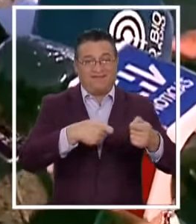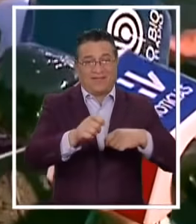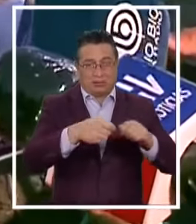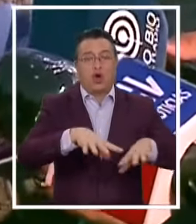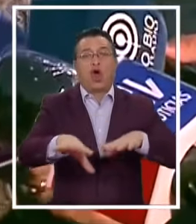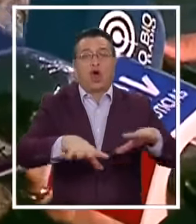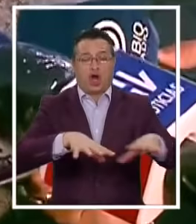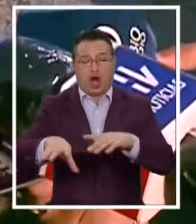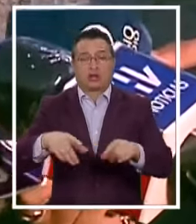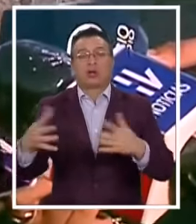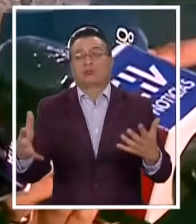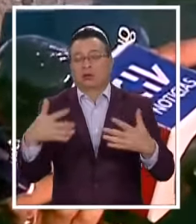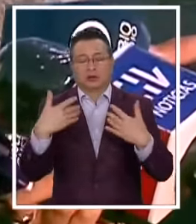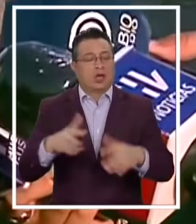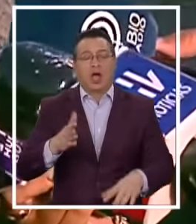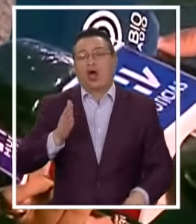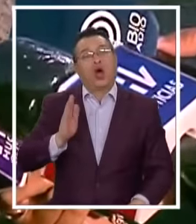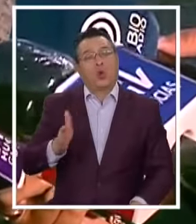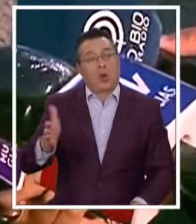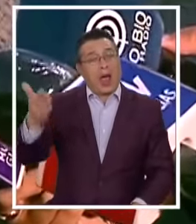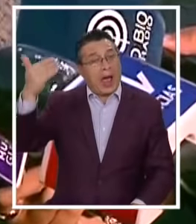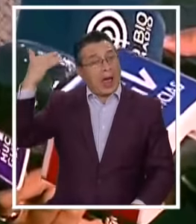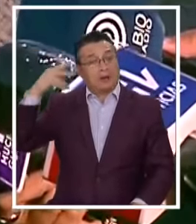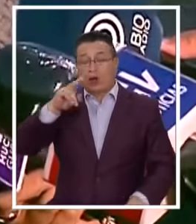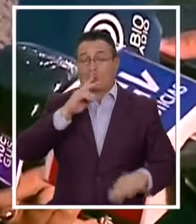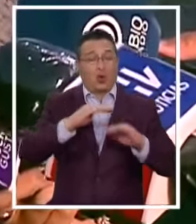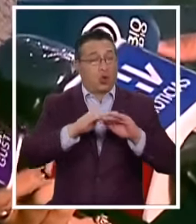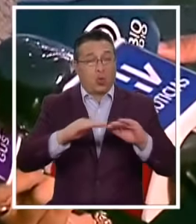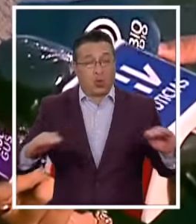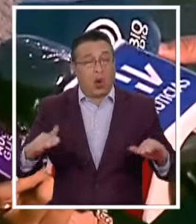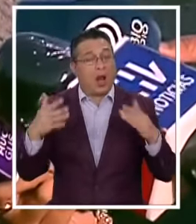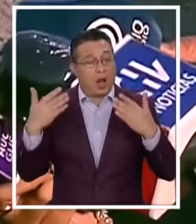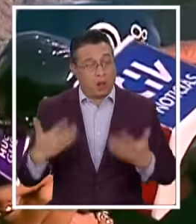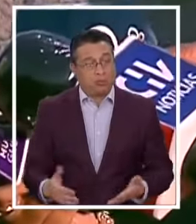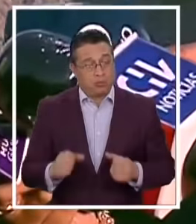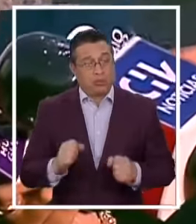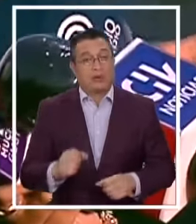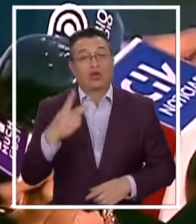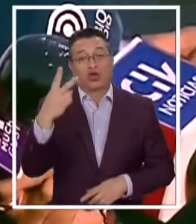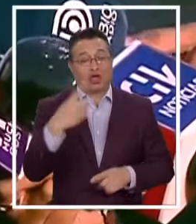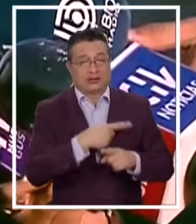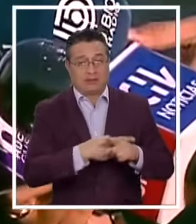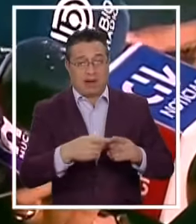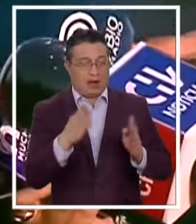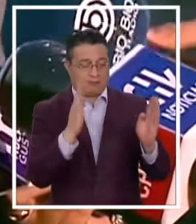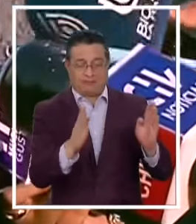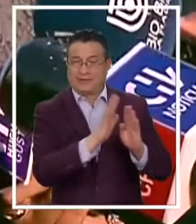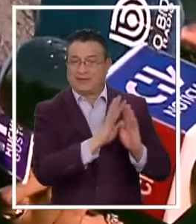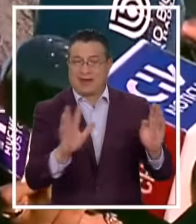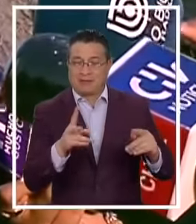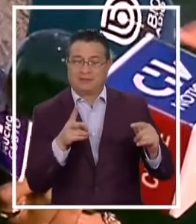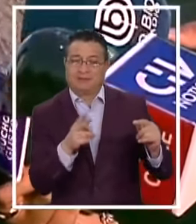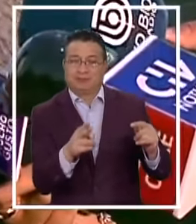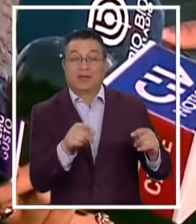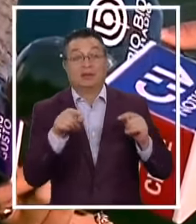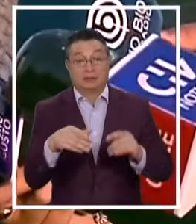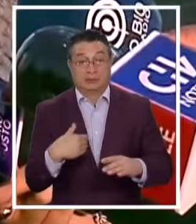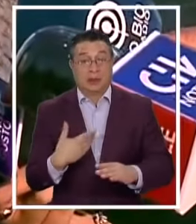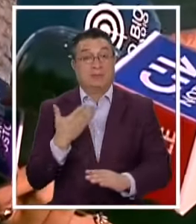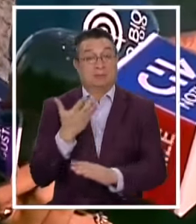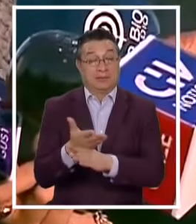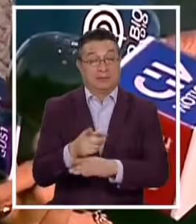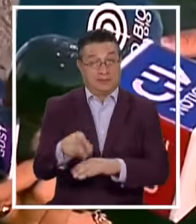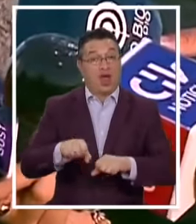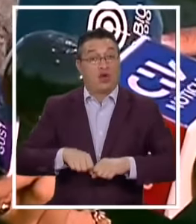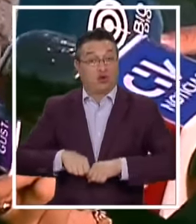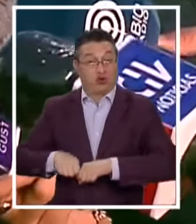productos Tal como lo han hecho Antes Esta es una medida Que como señaló Duró dos semanas Y aquí quisiera Pedirle también A